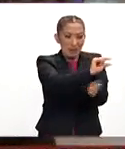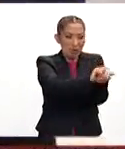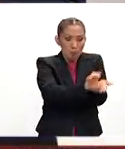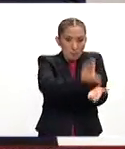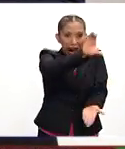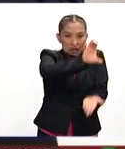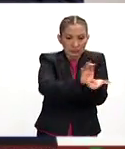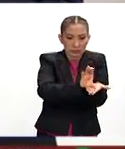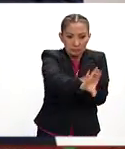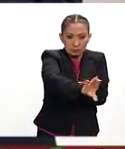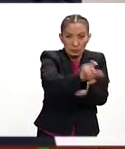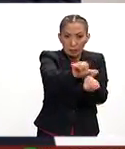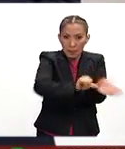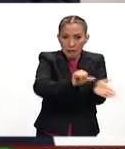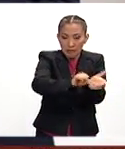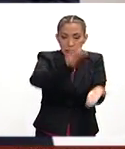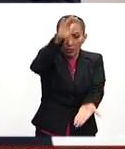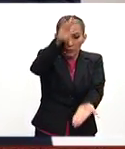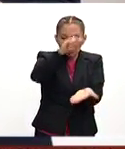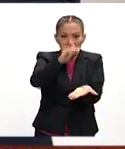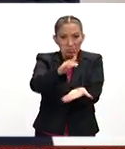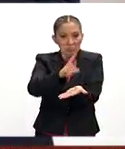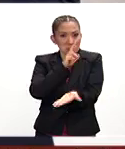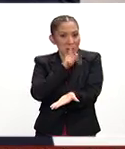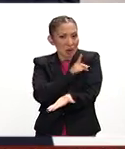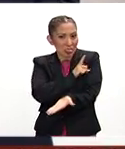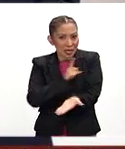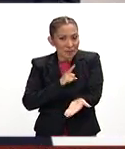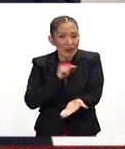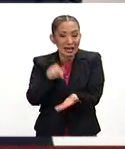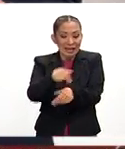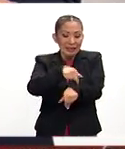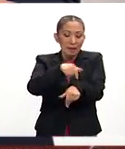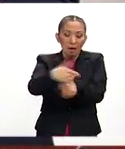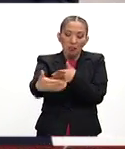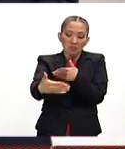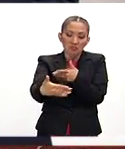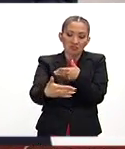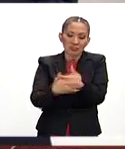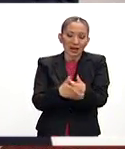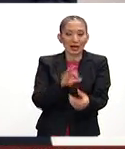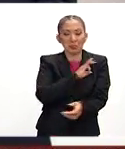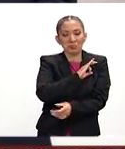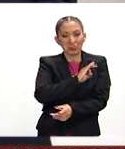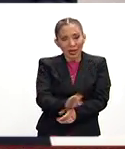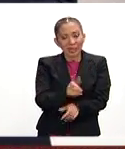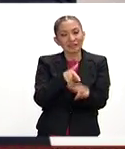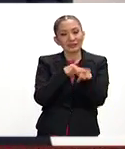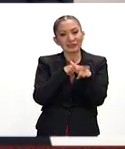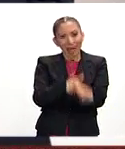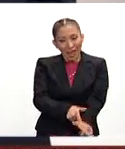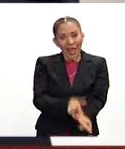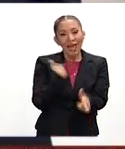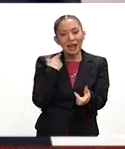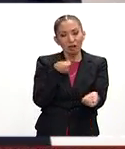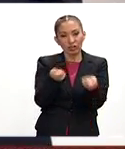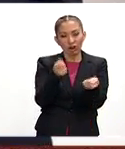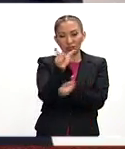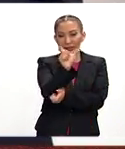mensual, con lo que no solo disminuirá la deuda, sino que acortará su plazo y será posible mantener el control de su